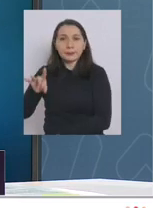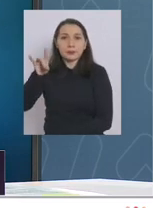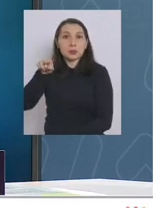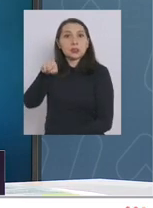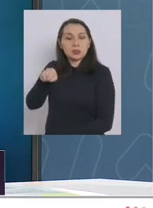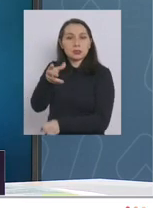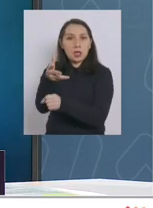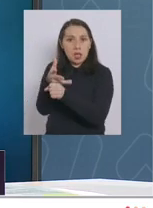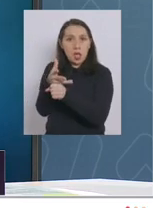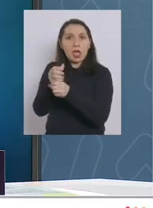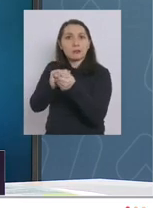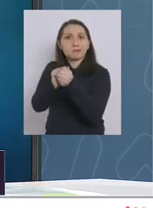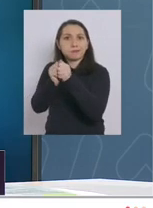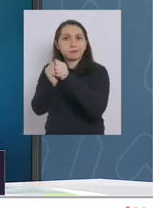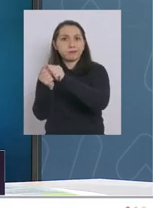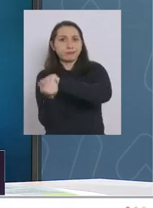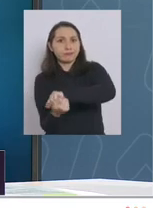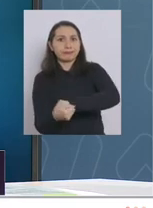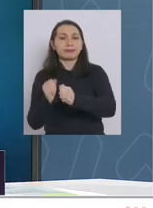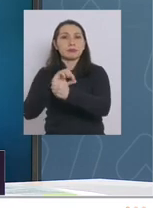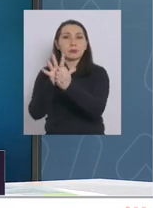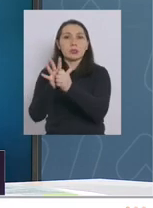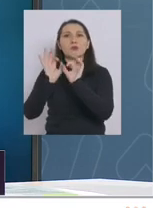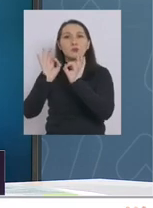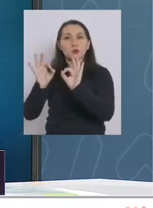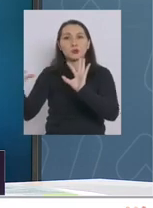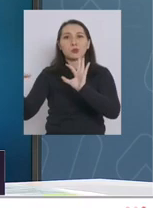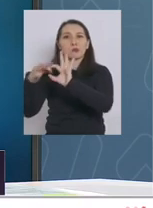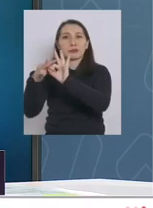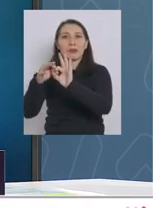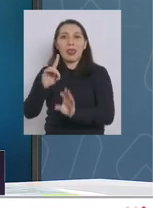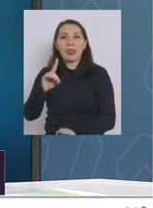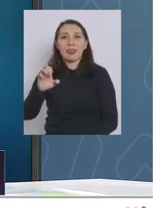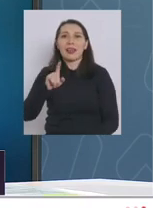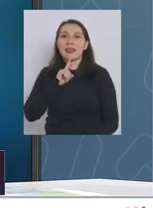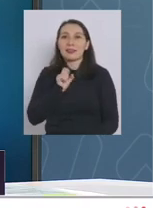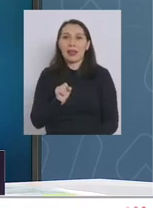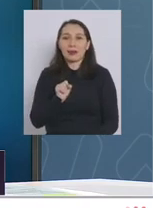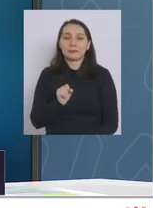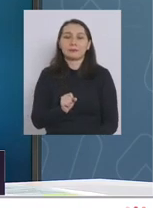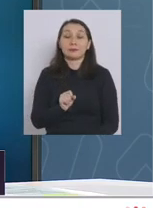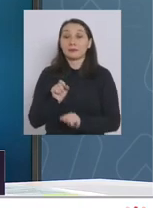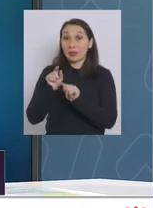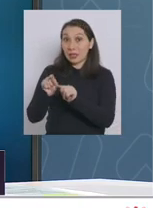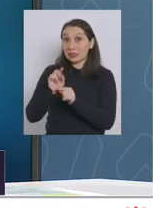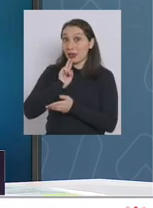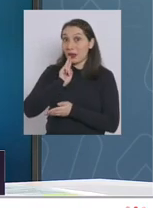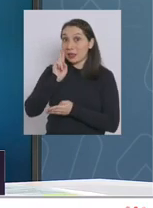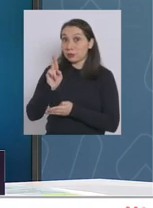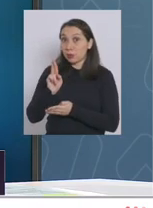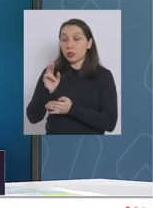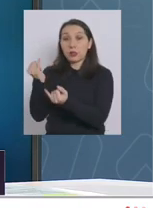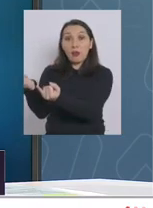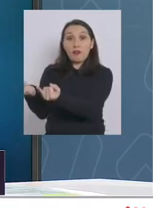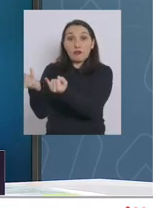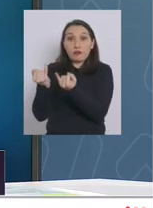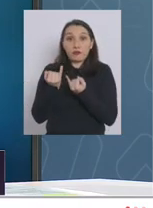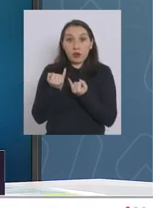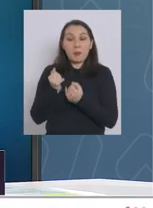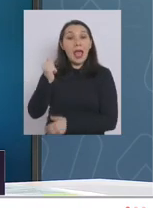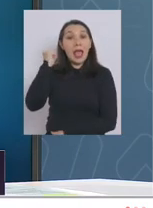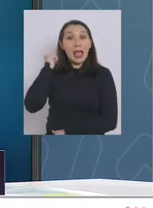que existen mutaciones que son compatibles con la variante Delta. Este resultado nos fue informado